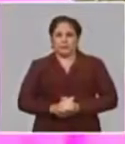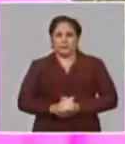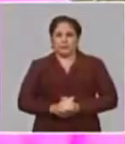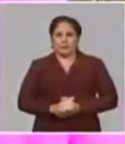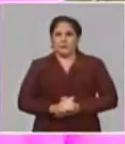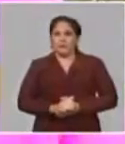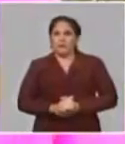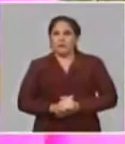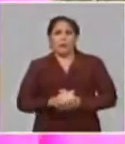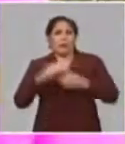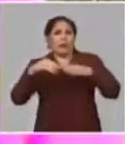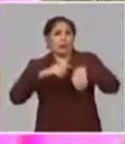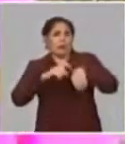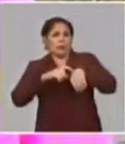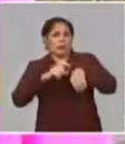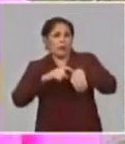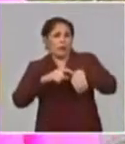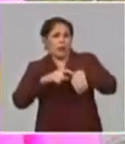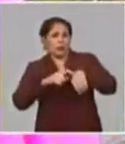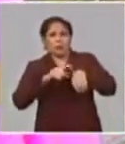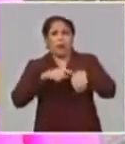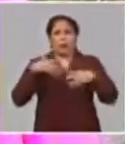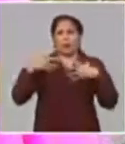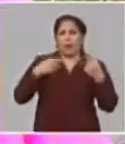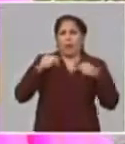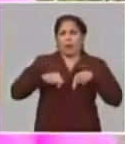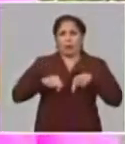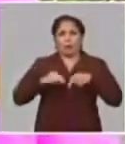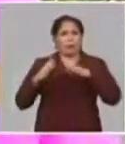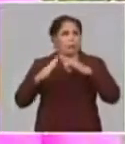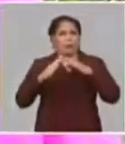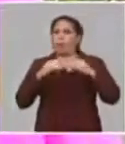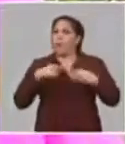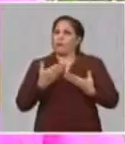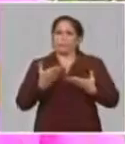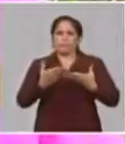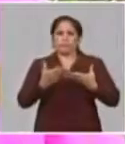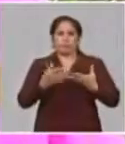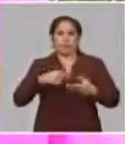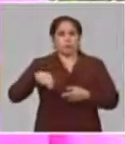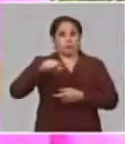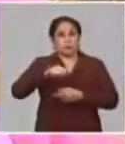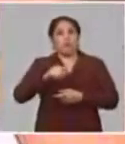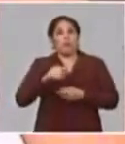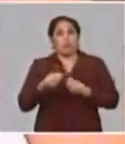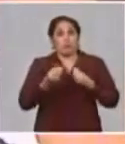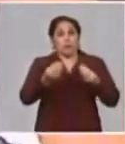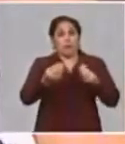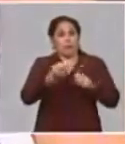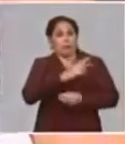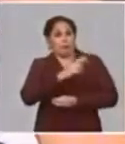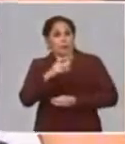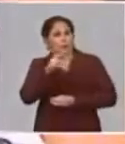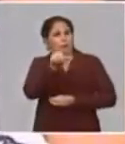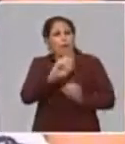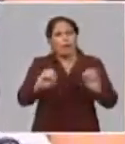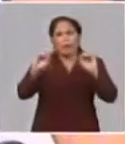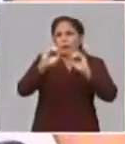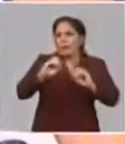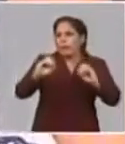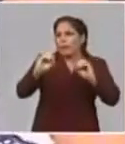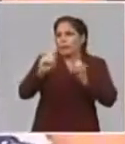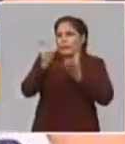Yo no tengo día ni hora para hacer mis actividades, con lo que me pido hoy la revolución, que a ella me debo. Ella organiza,